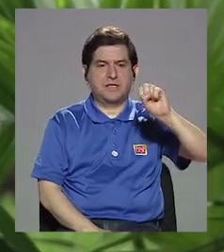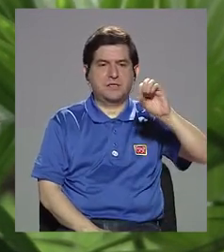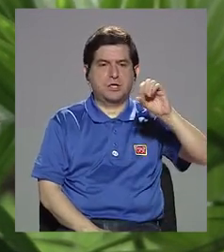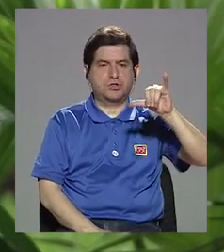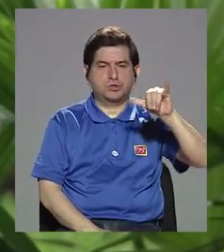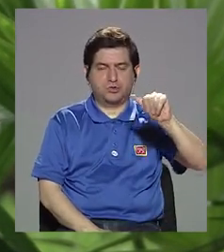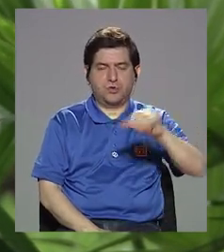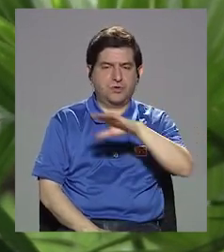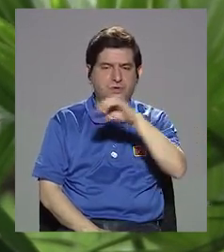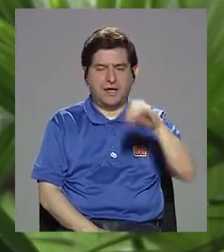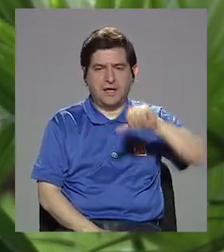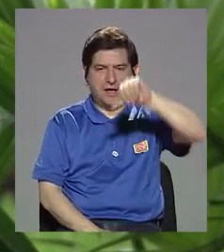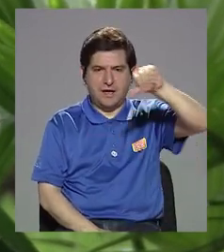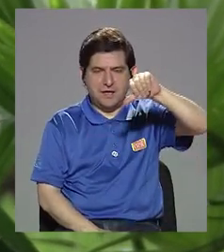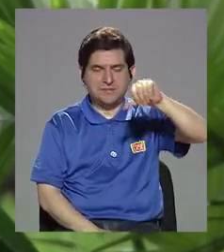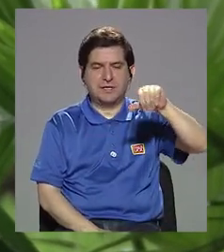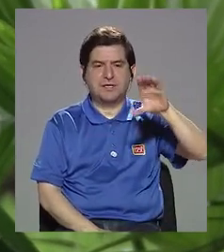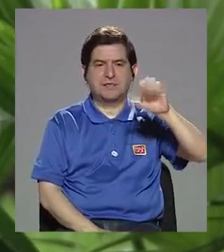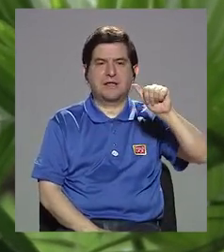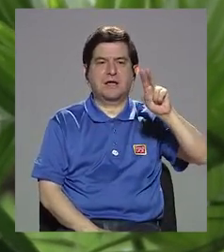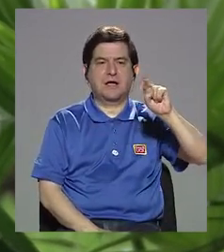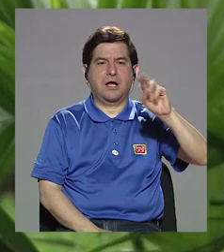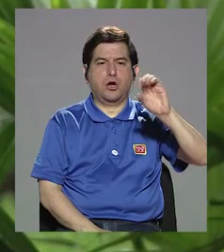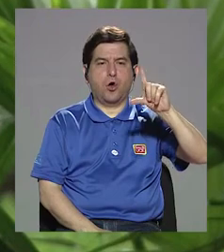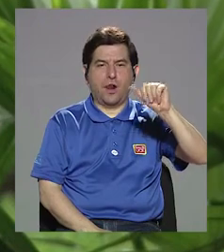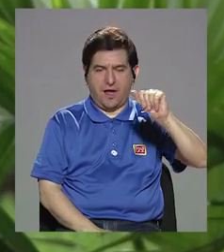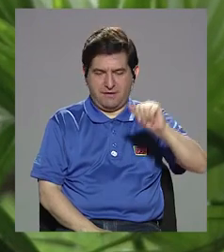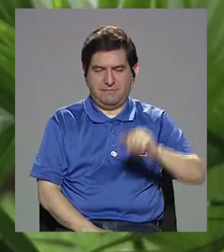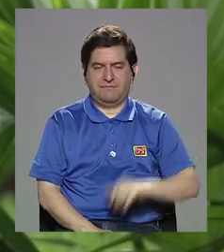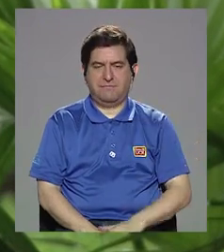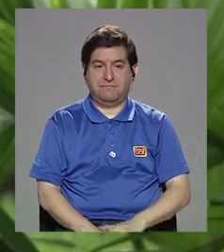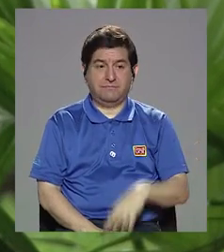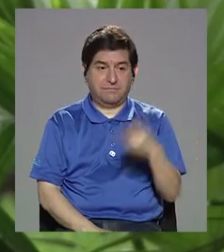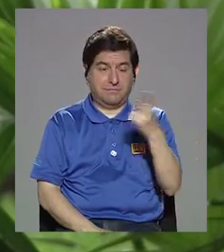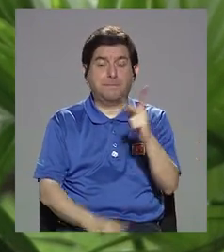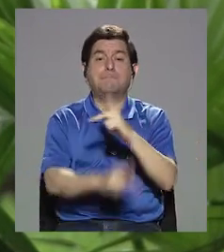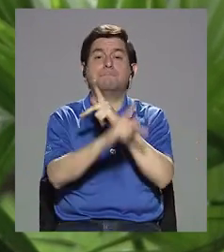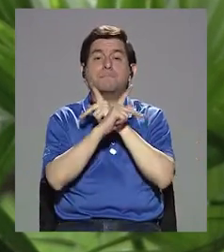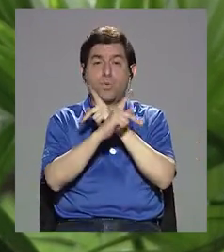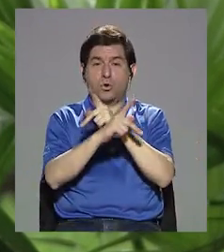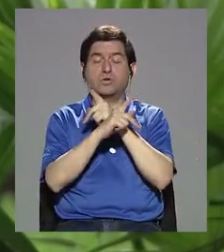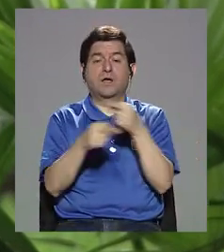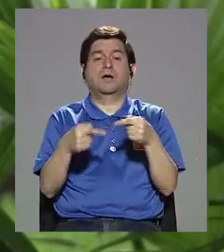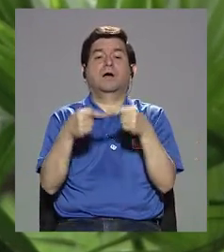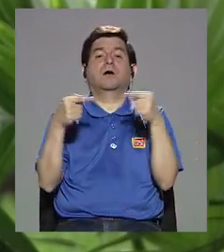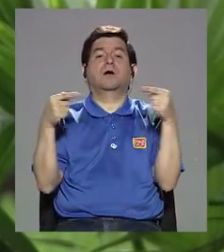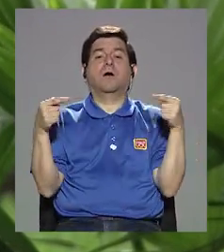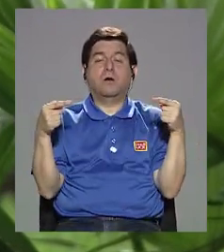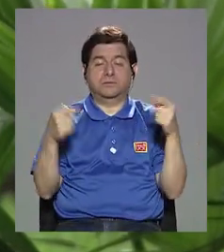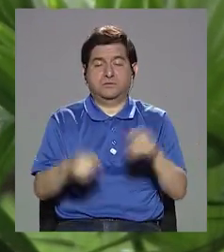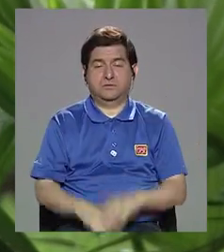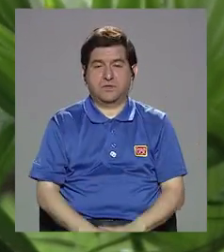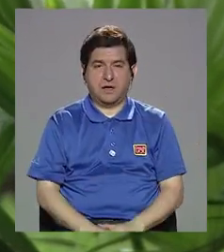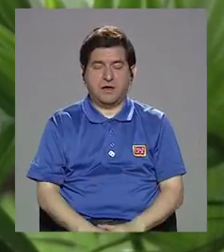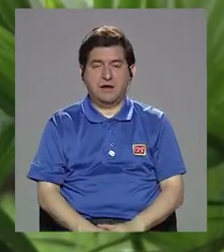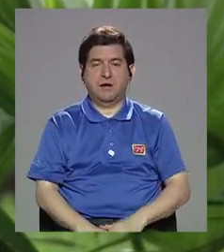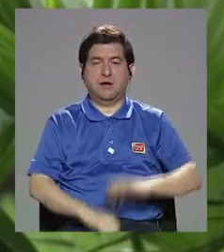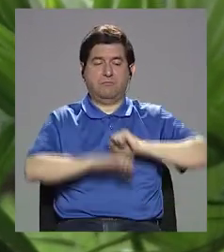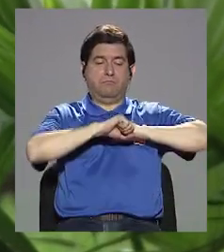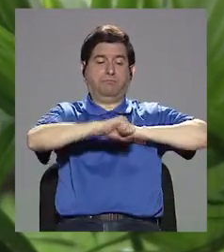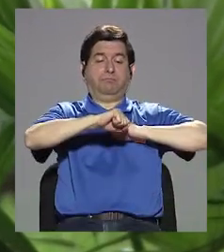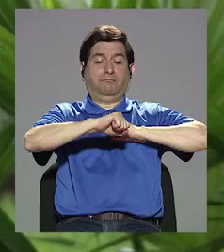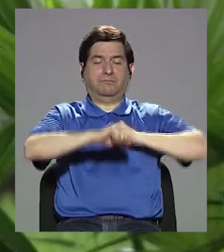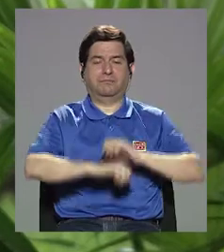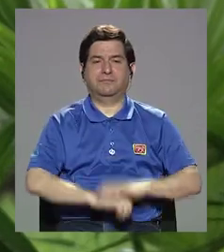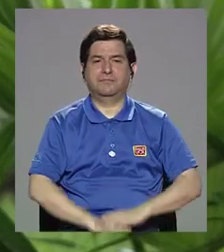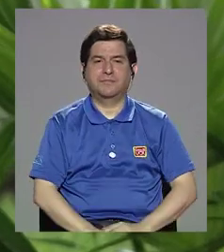aceite de canola o canola protegen contra el infarto.